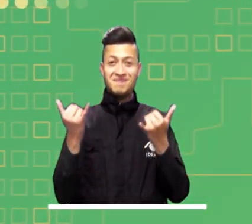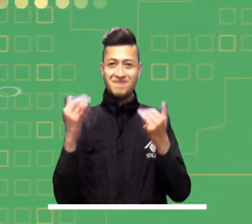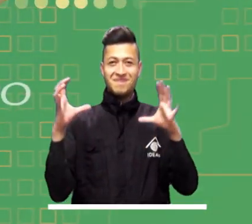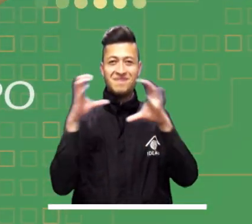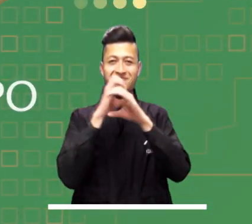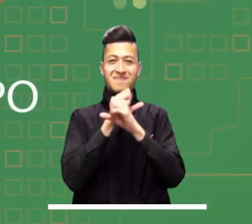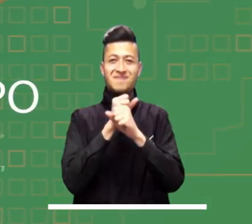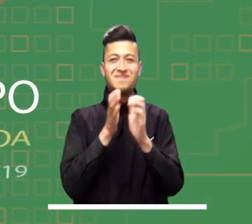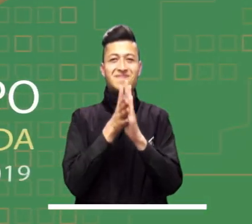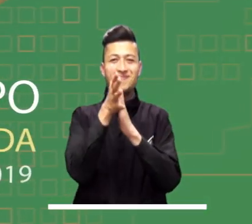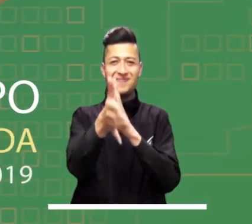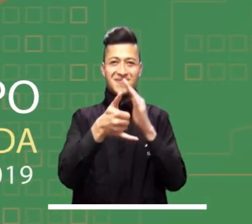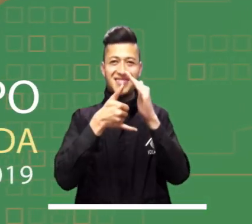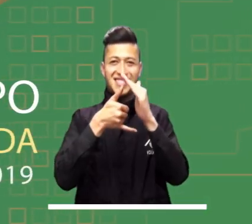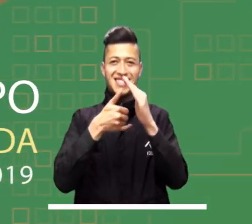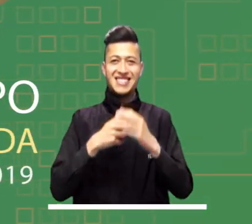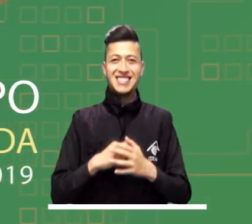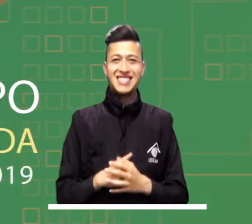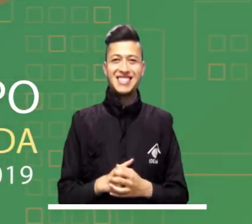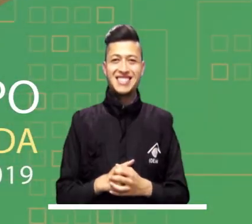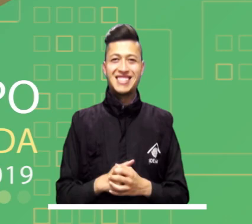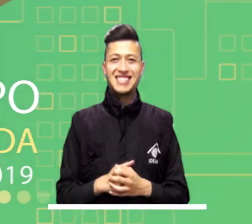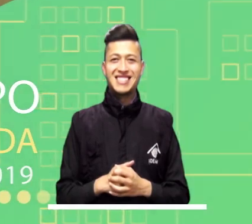Pronóstico del tiempo para la noche de hoy.